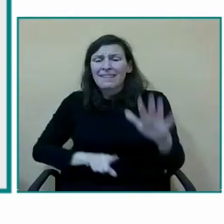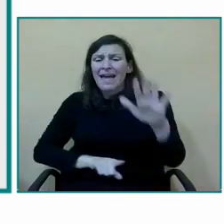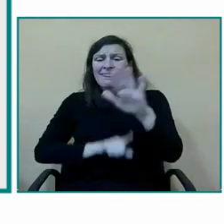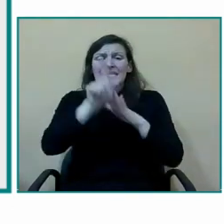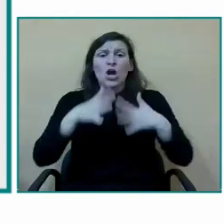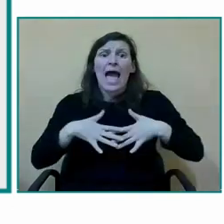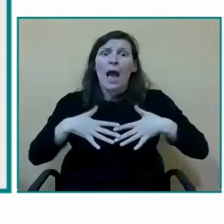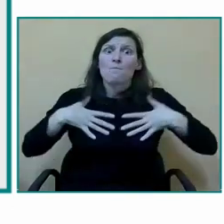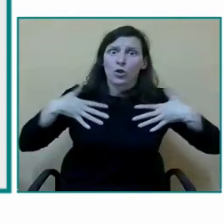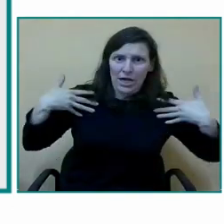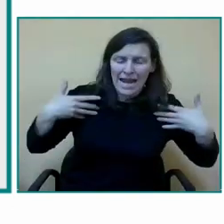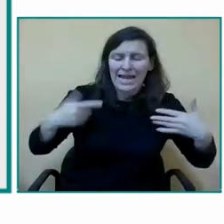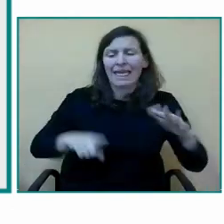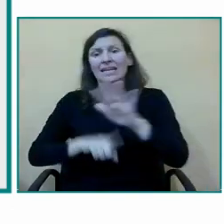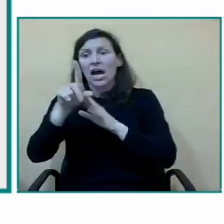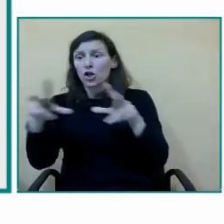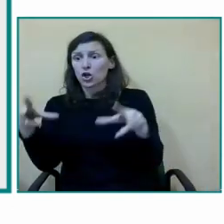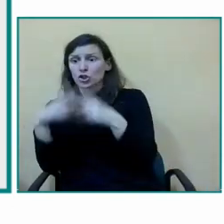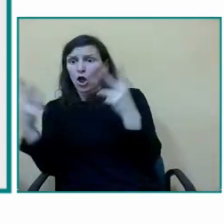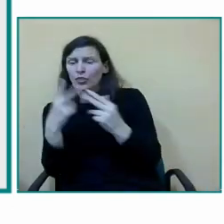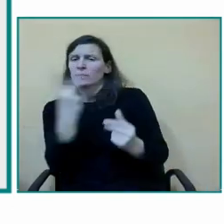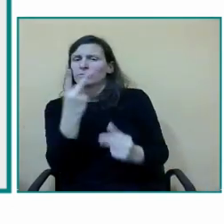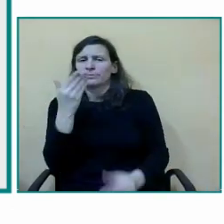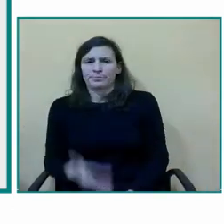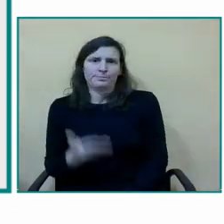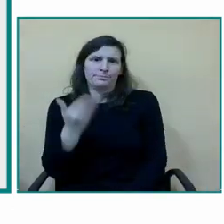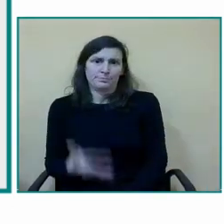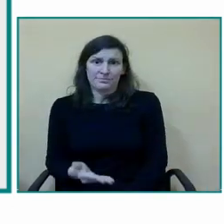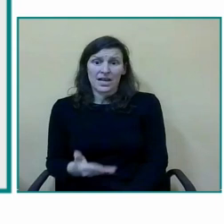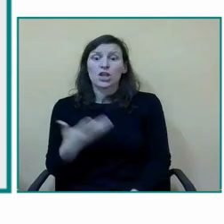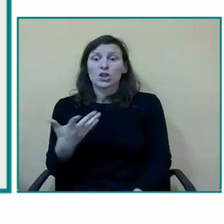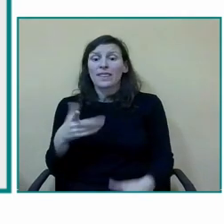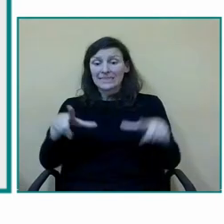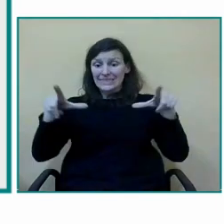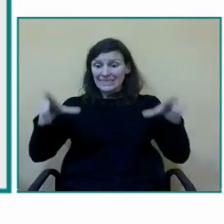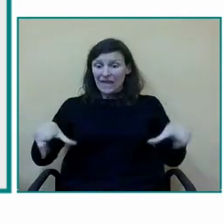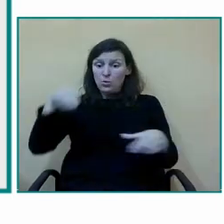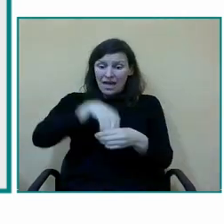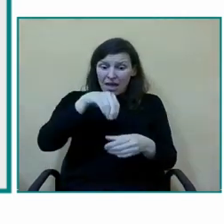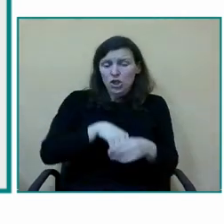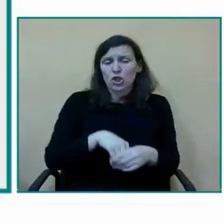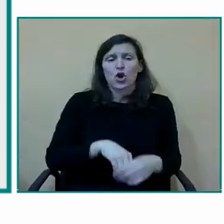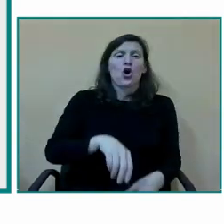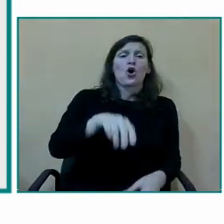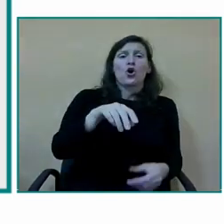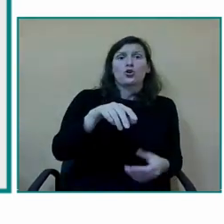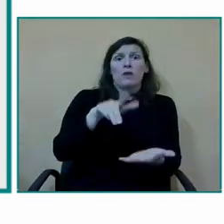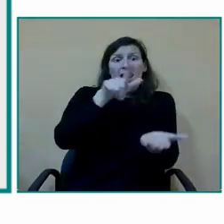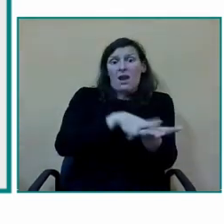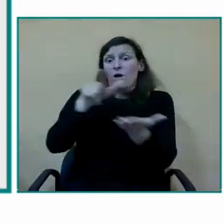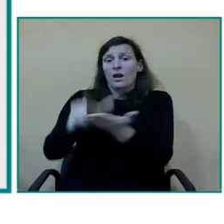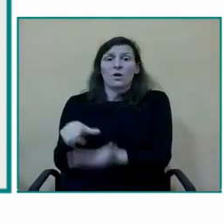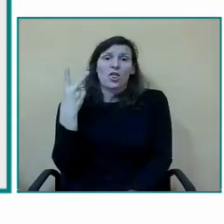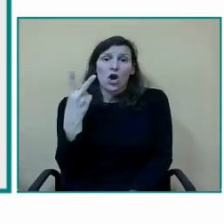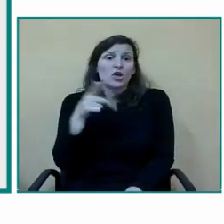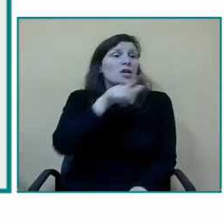quiero decir que va a estar dentro de la clase un código con lengua oral como lengua de signos ya hemos dicho